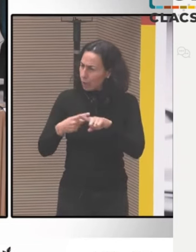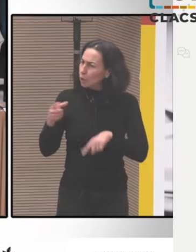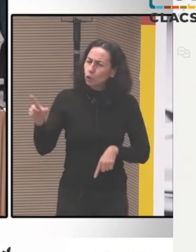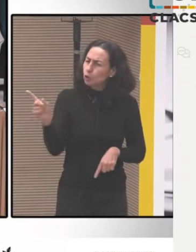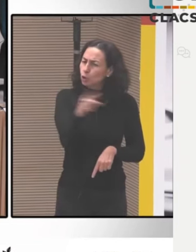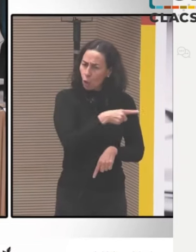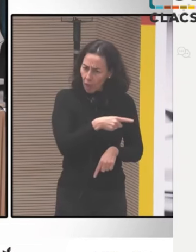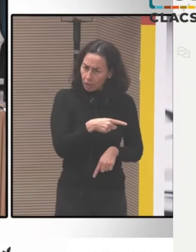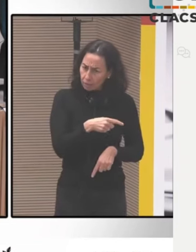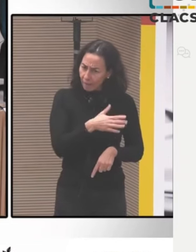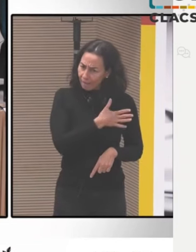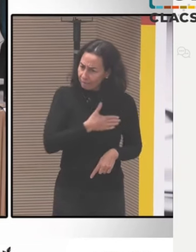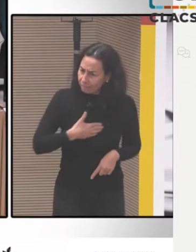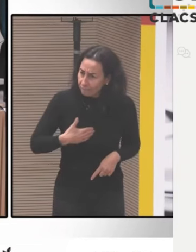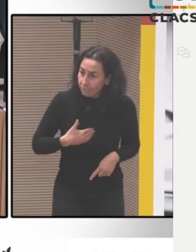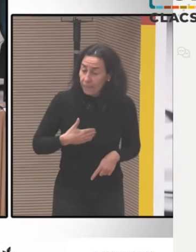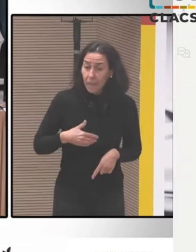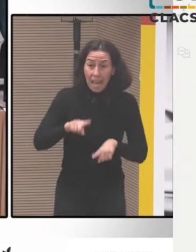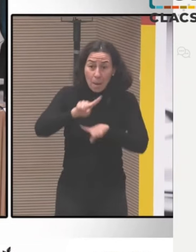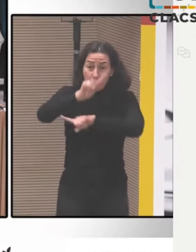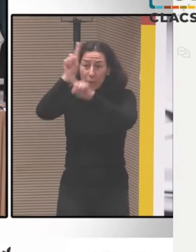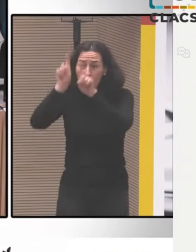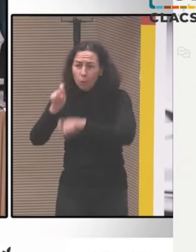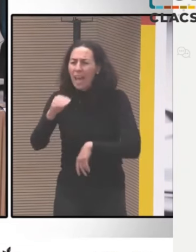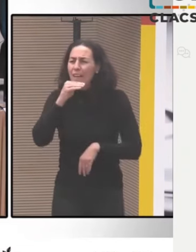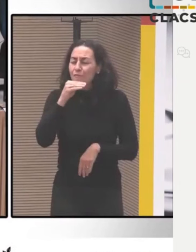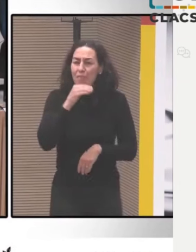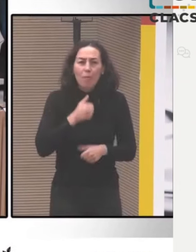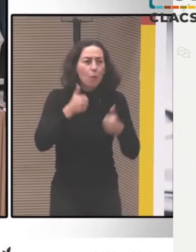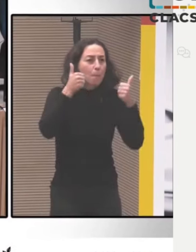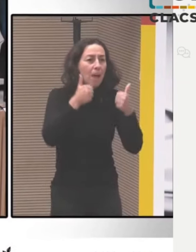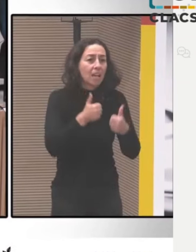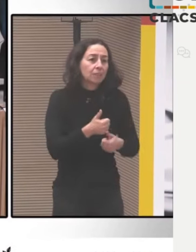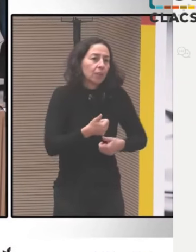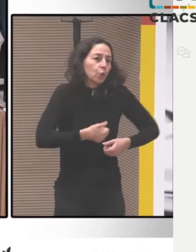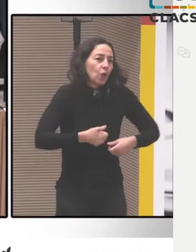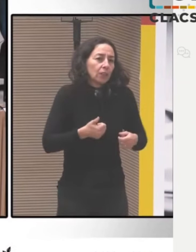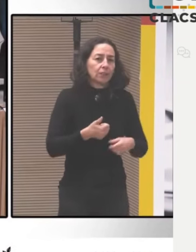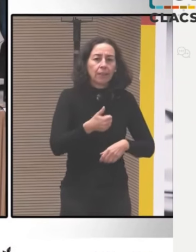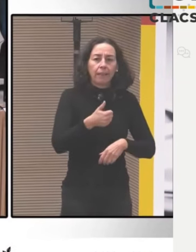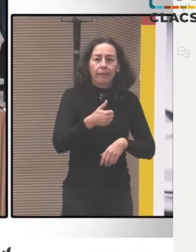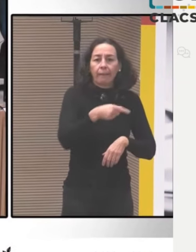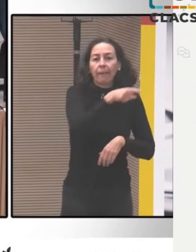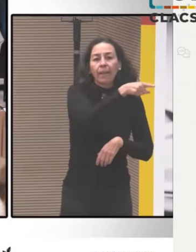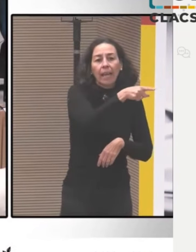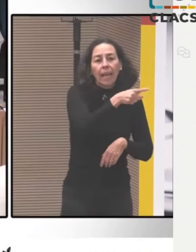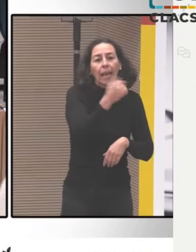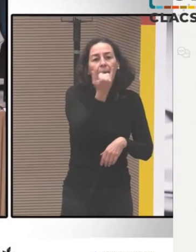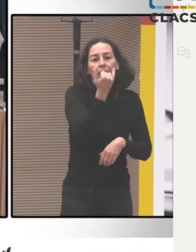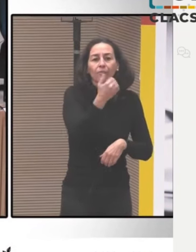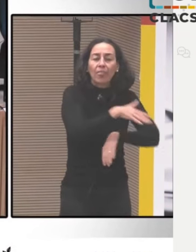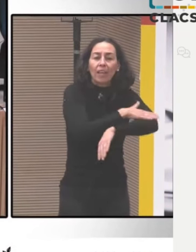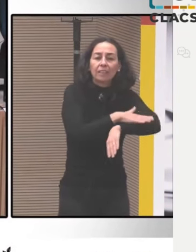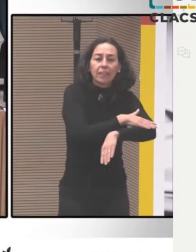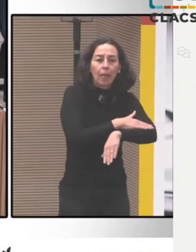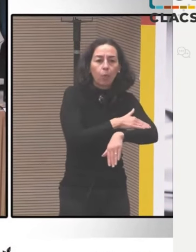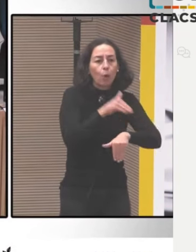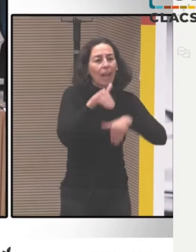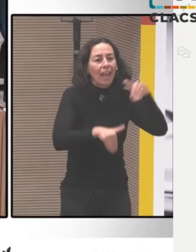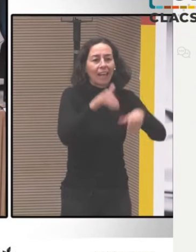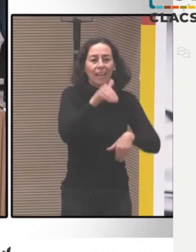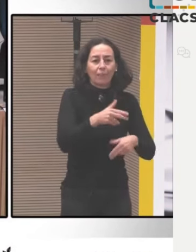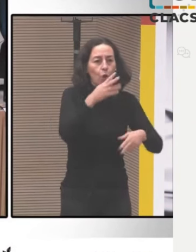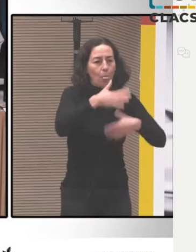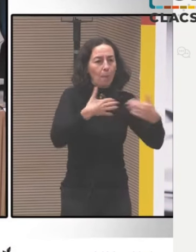emancipación pensando también ese territorio como un espacio de vida y una vida en coexistencia